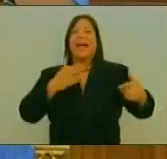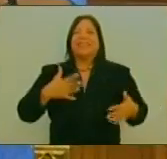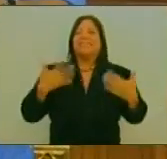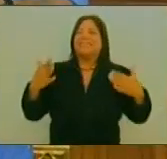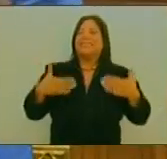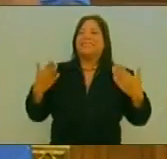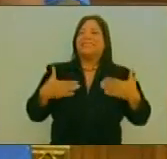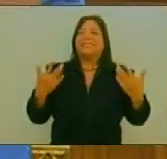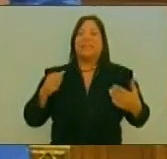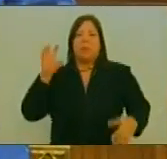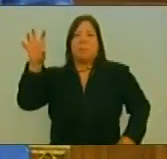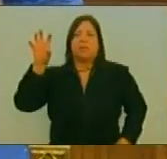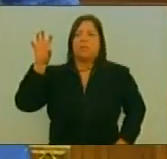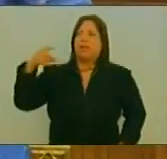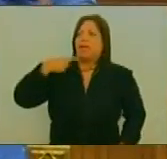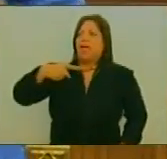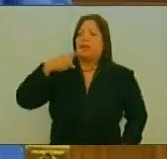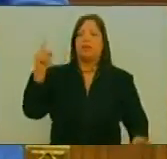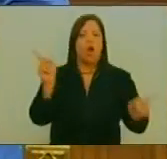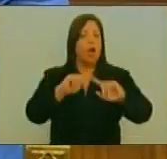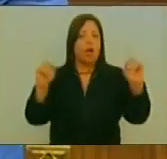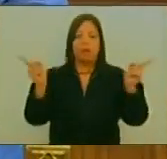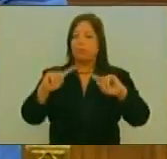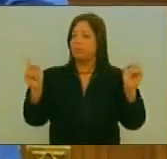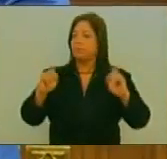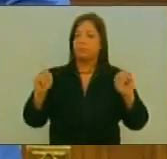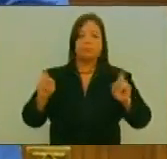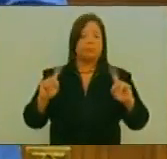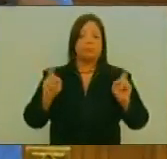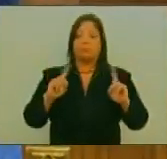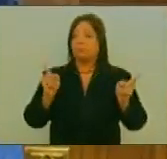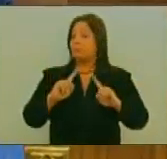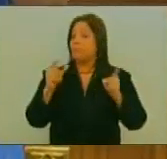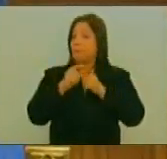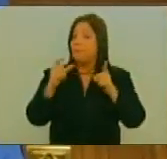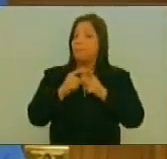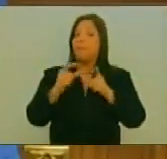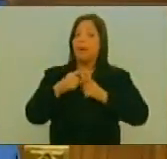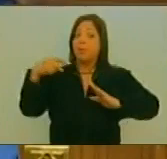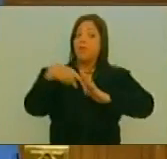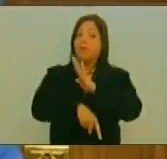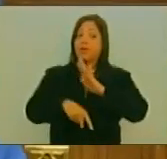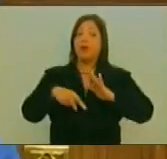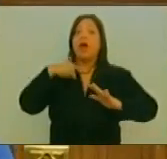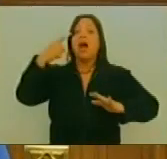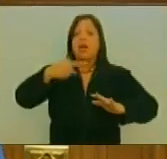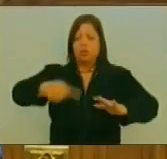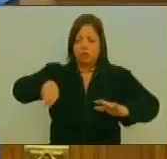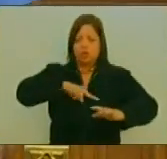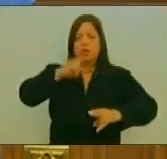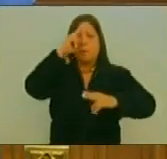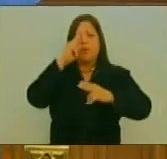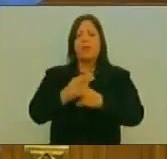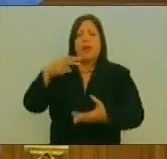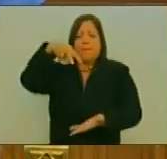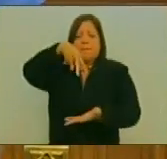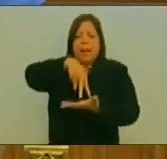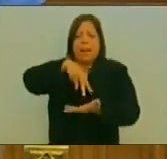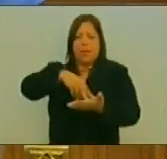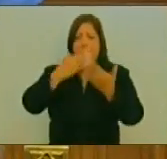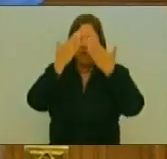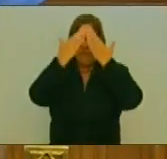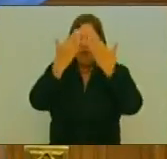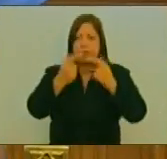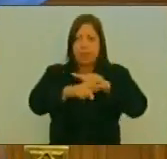patria Y de patriotismo No Porque hasta el hecho De tener el privilegio De estar parado Aquí frente a ustedes